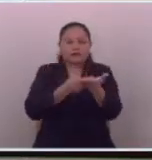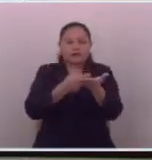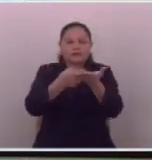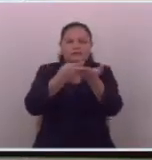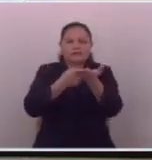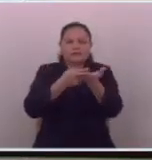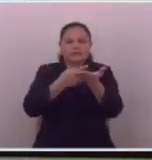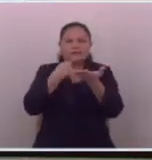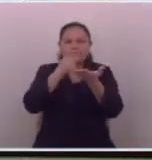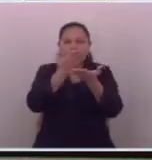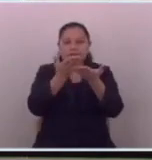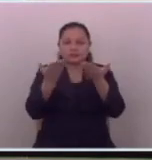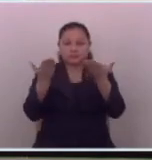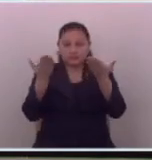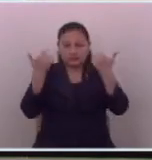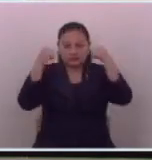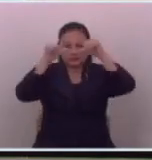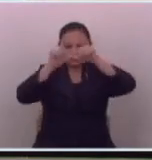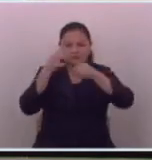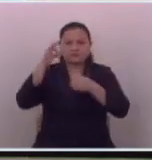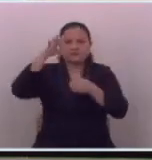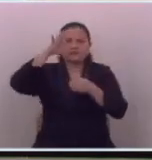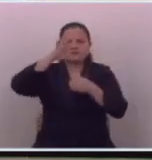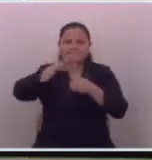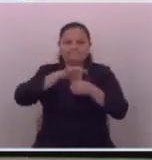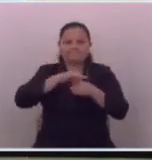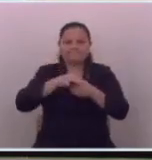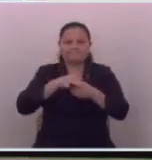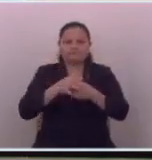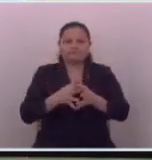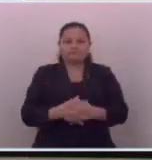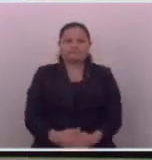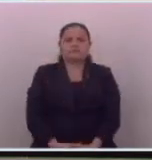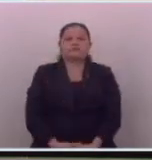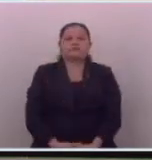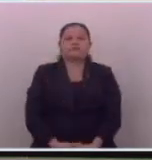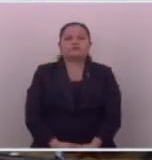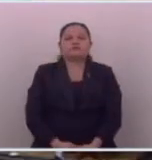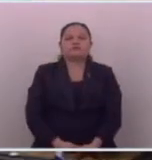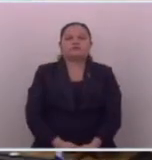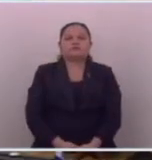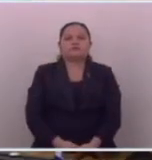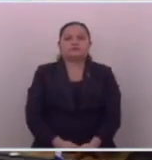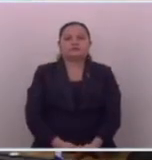quienes estén de acuerdo favor votar